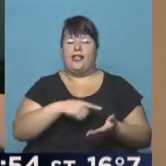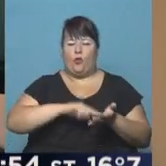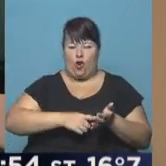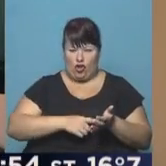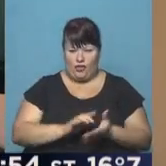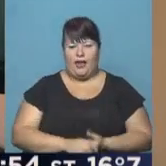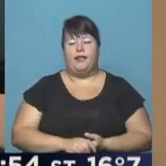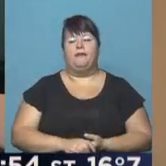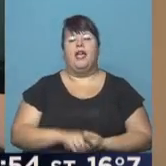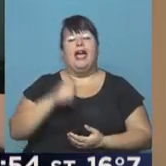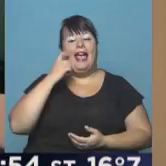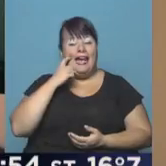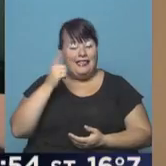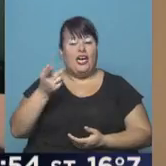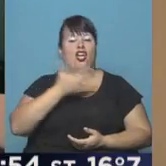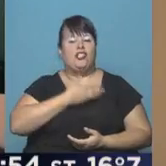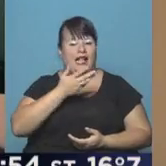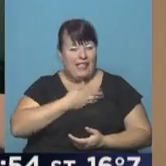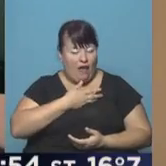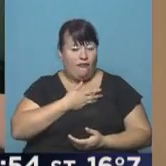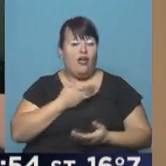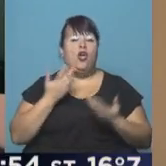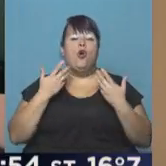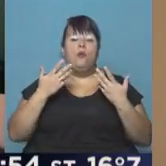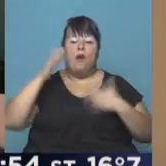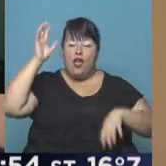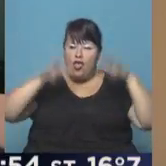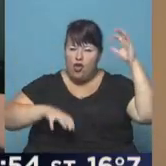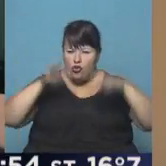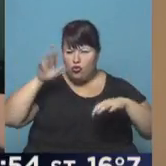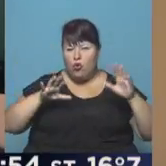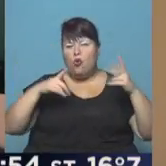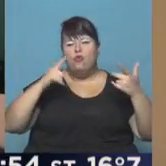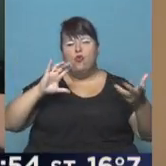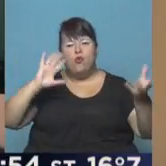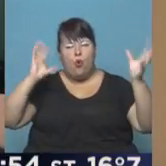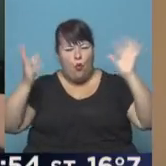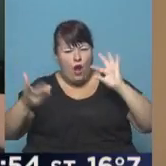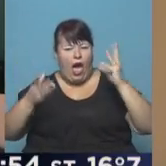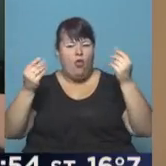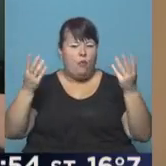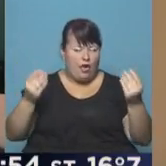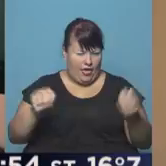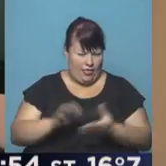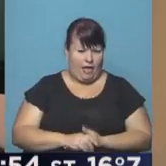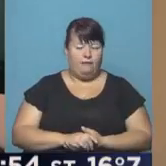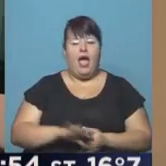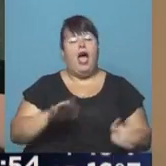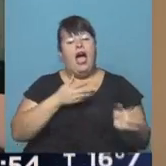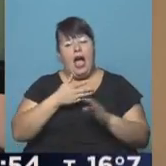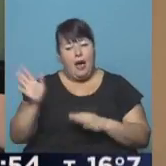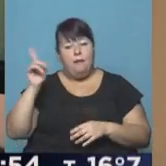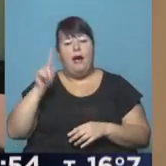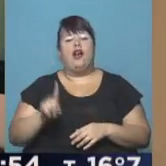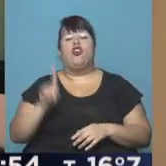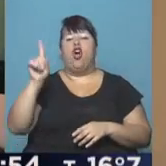Aires. Entre Río, Santa Fe, probabilidad de lluvias, hay mucha nubosidad, mucha humedad. Por otra parte, en